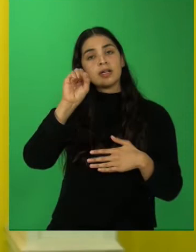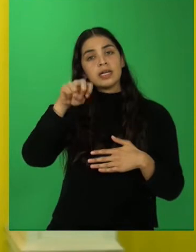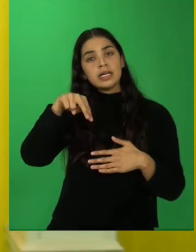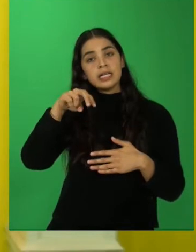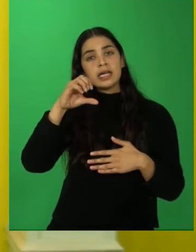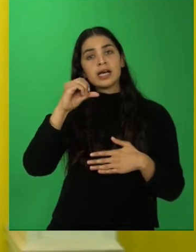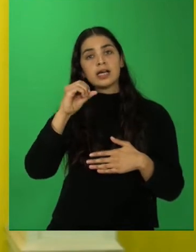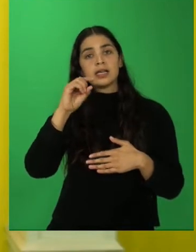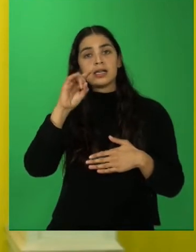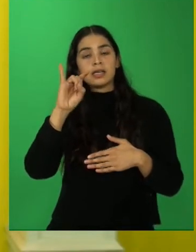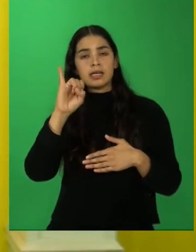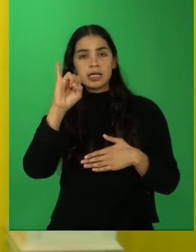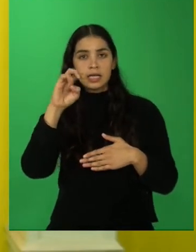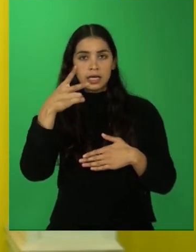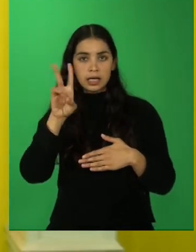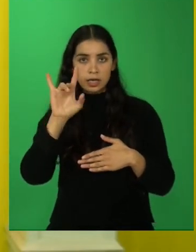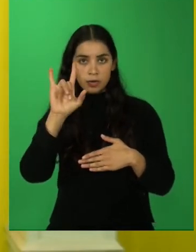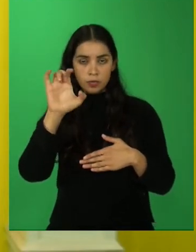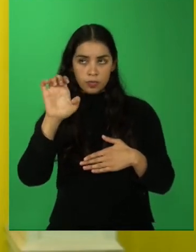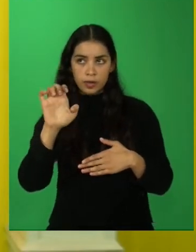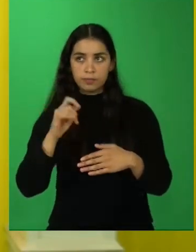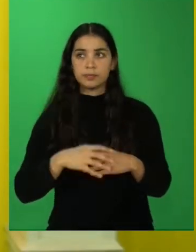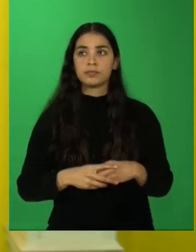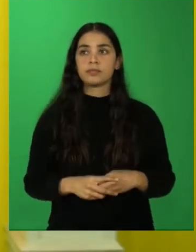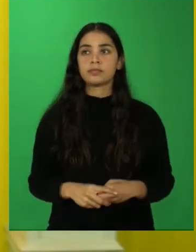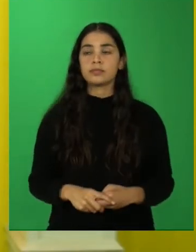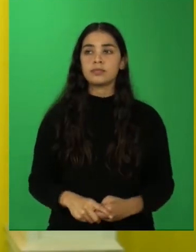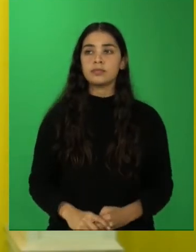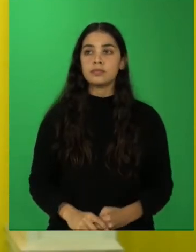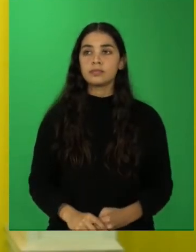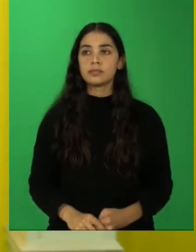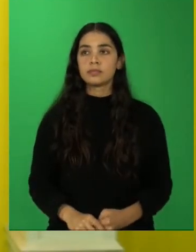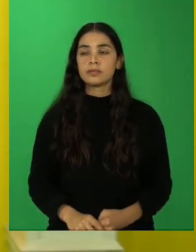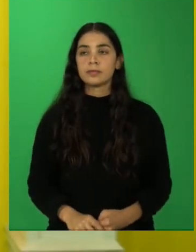de los Andes se encuentra superior a los 3.000 metros de altura.